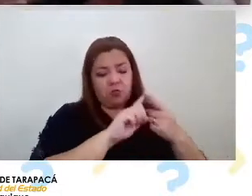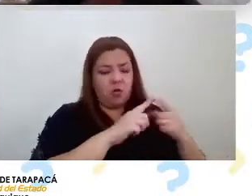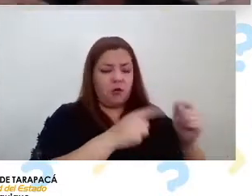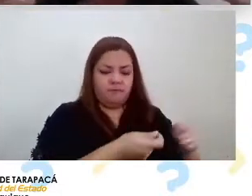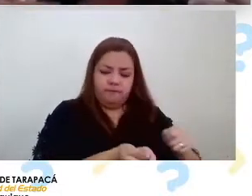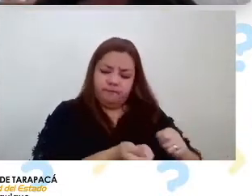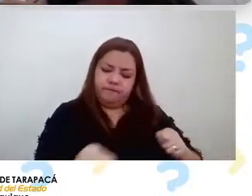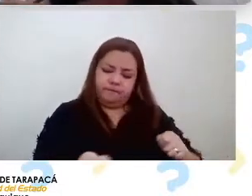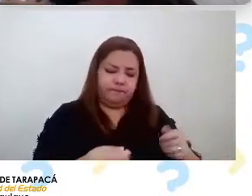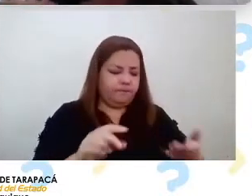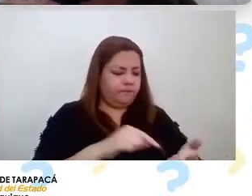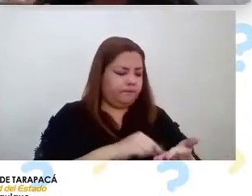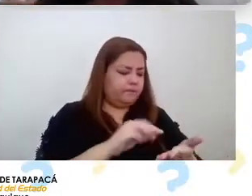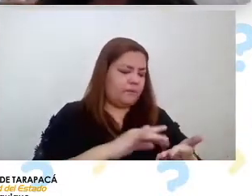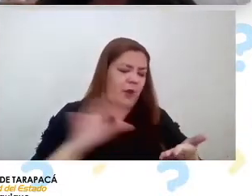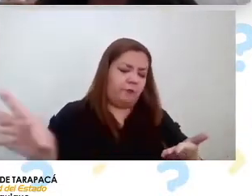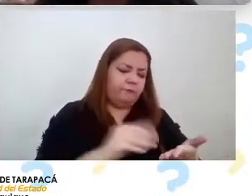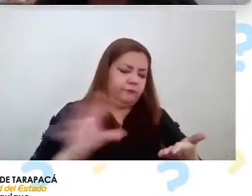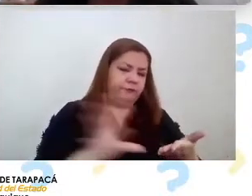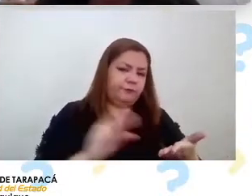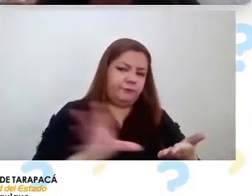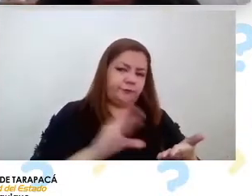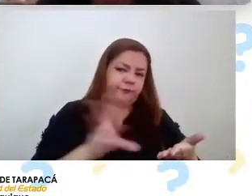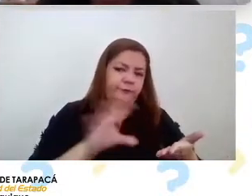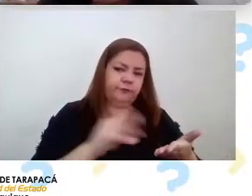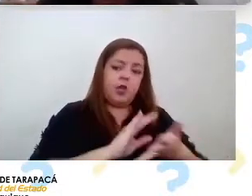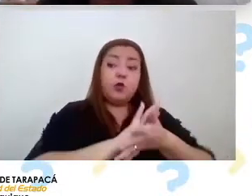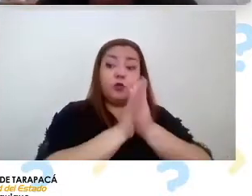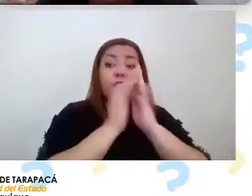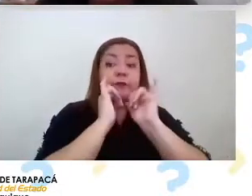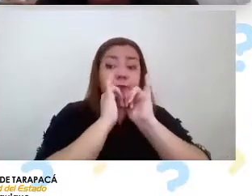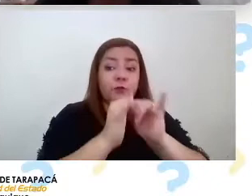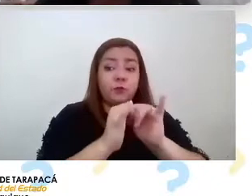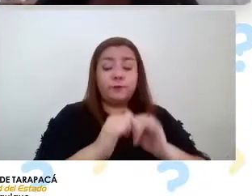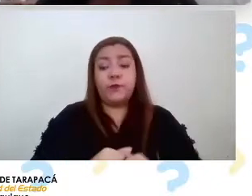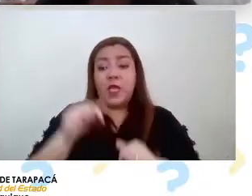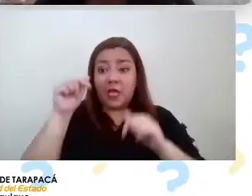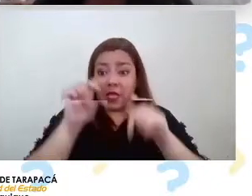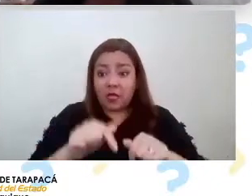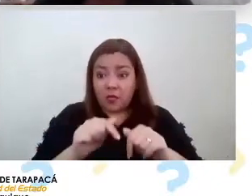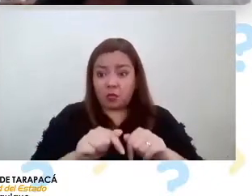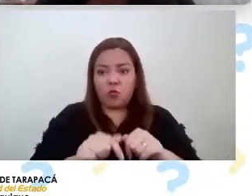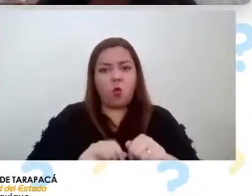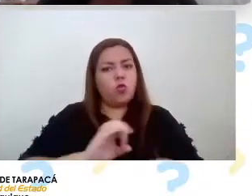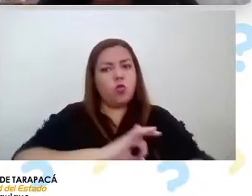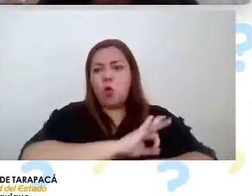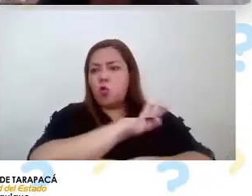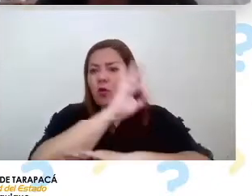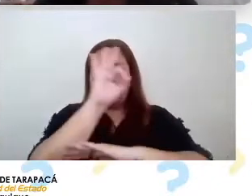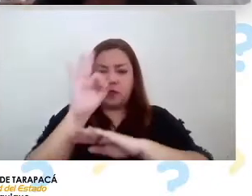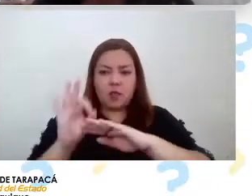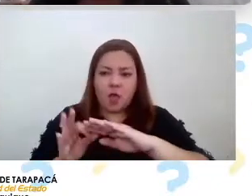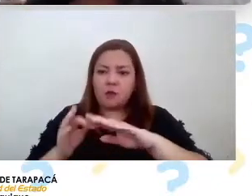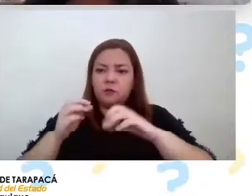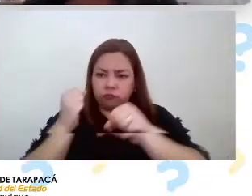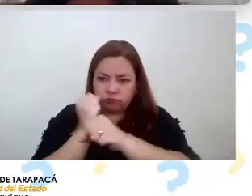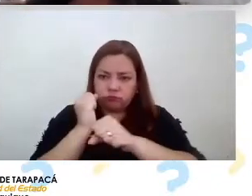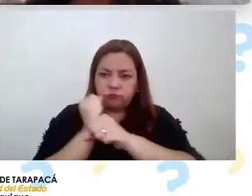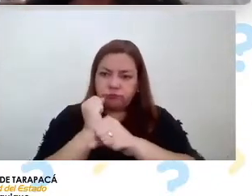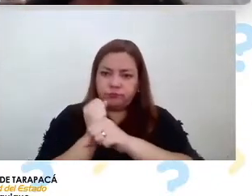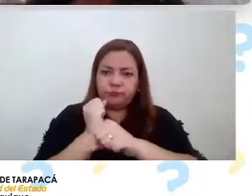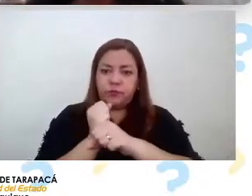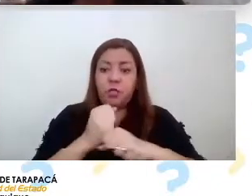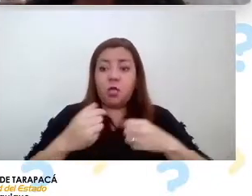obtener todos estos datos estas estaciones funcionan día y noche gracias a sistema de paneles solares donde le